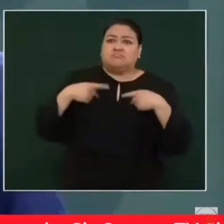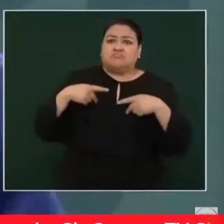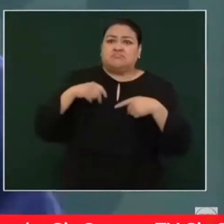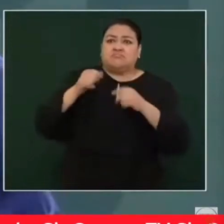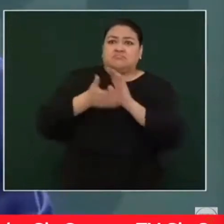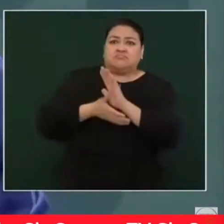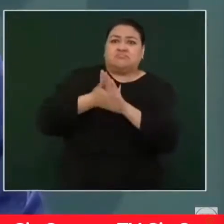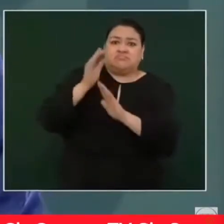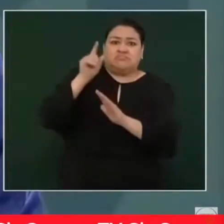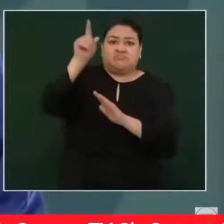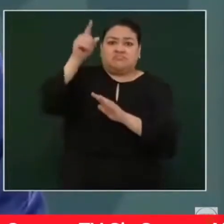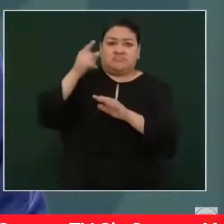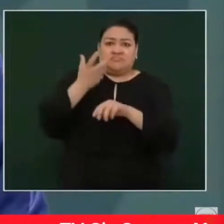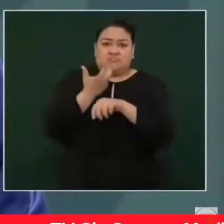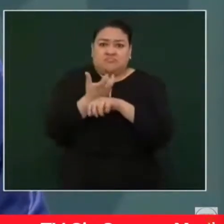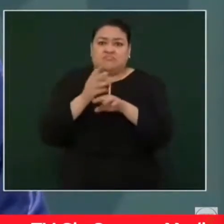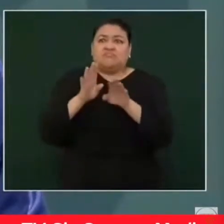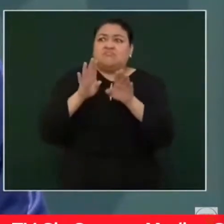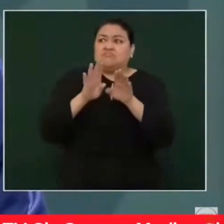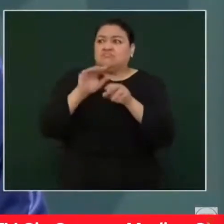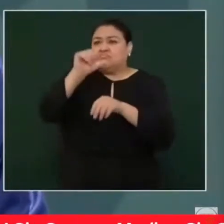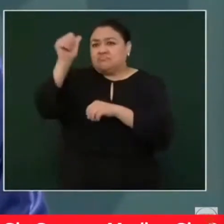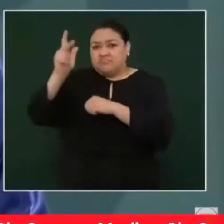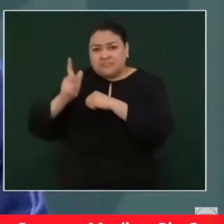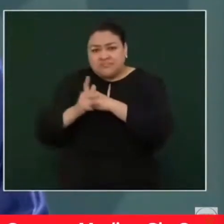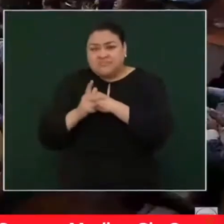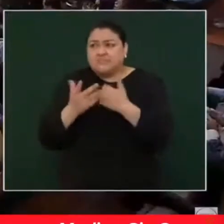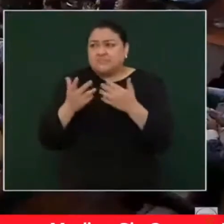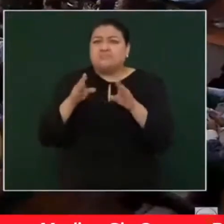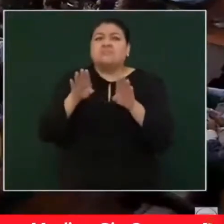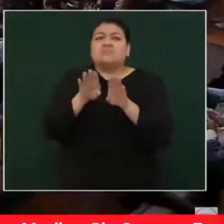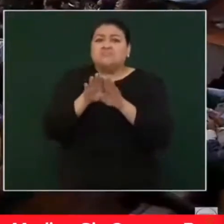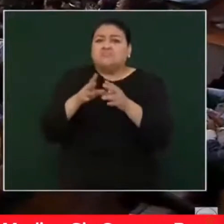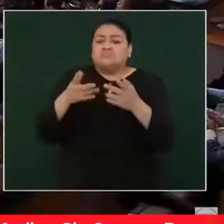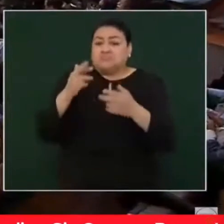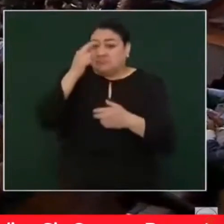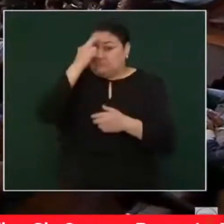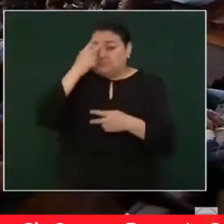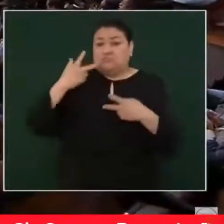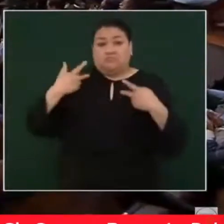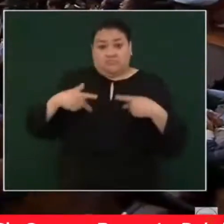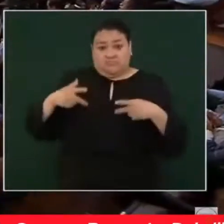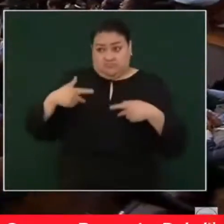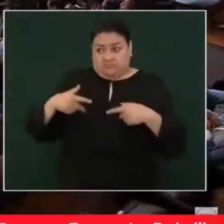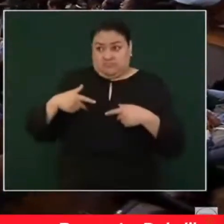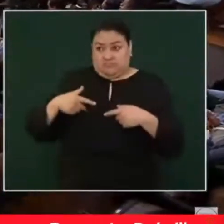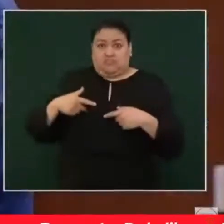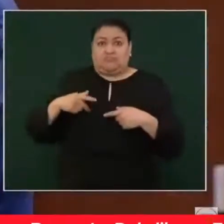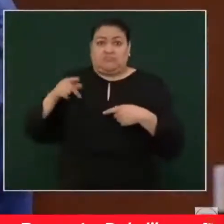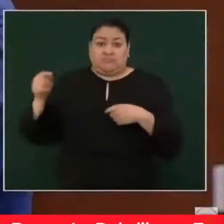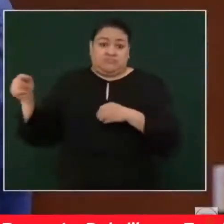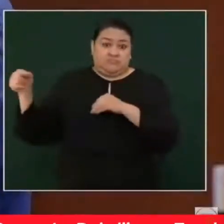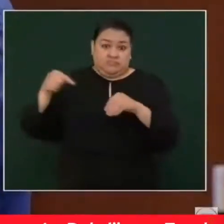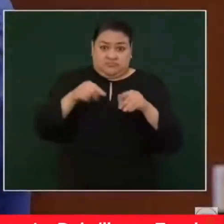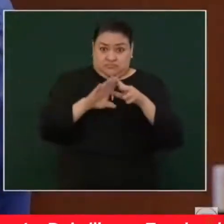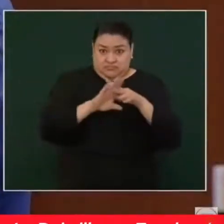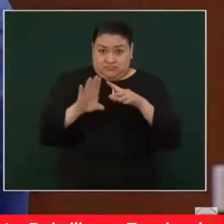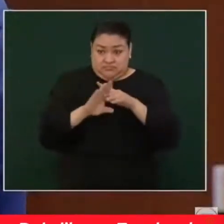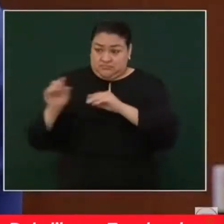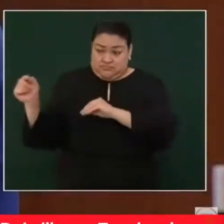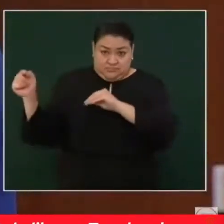llevando a cabo, trato humanitario para los migrantes,